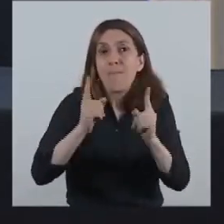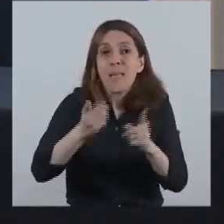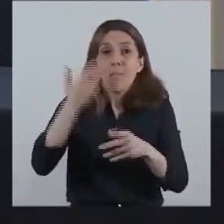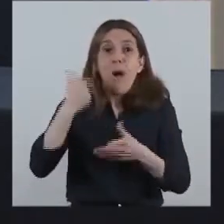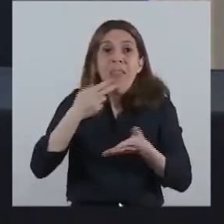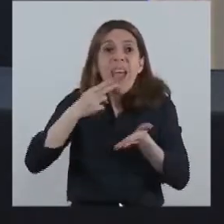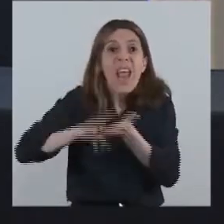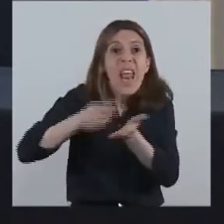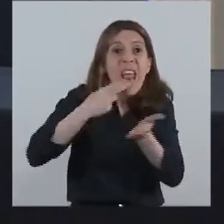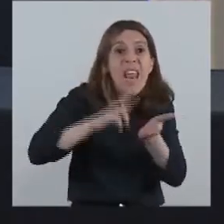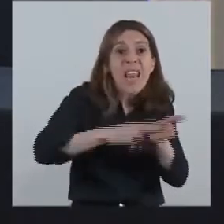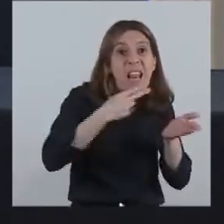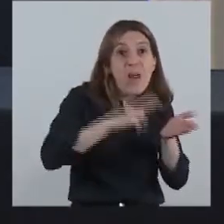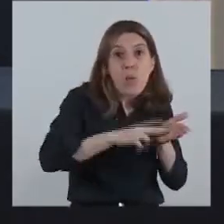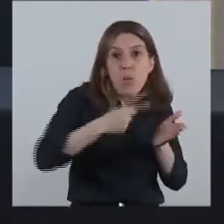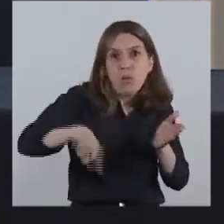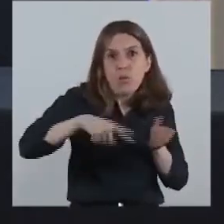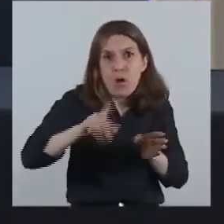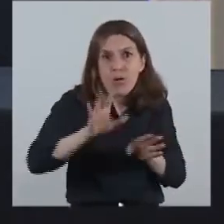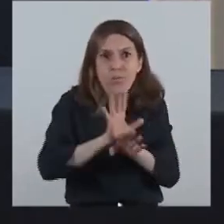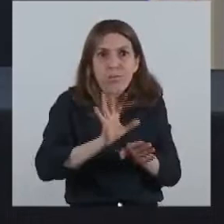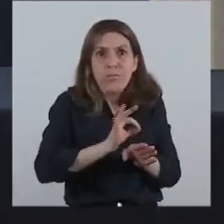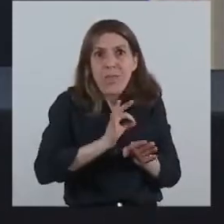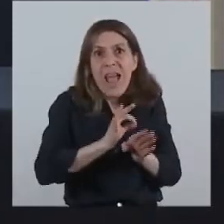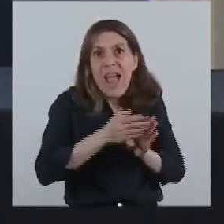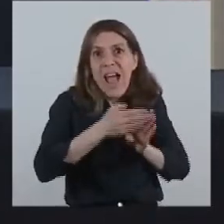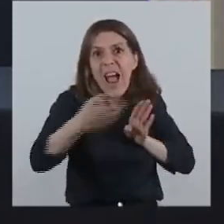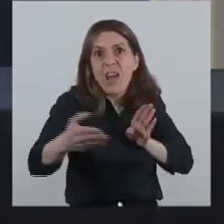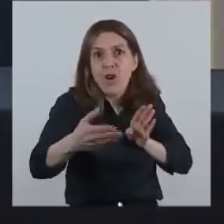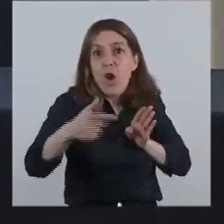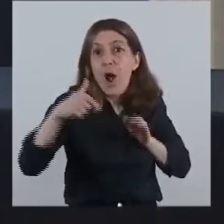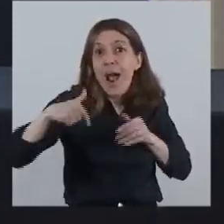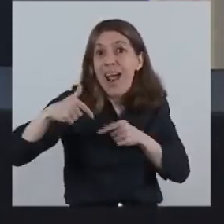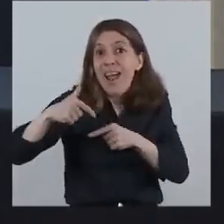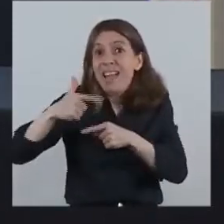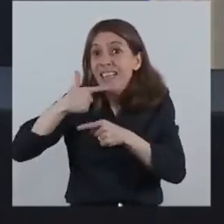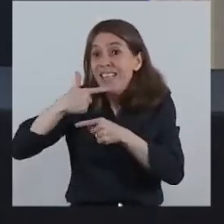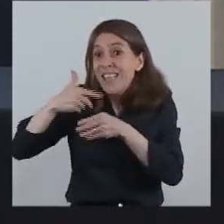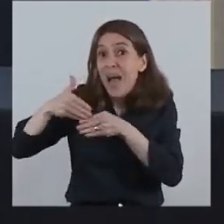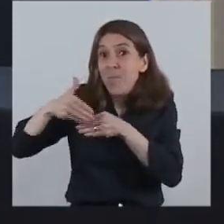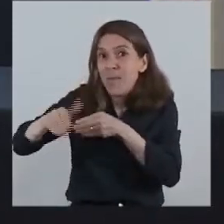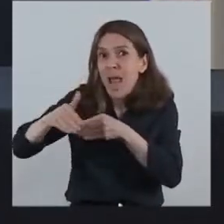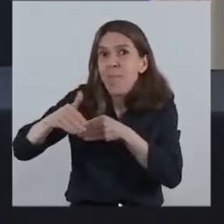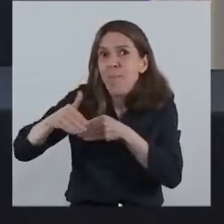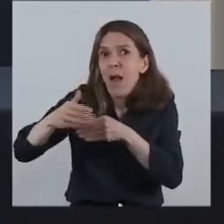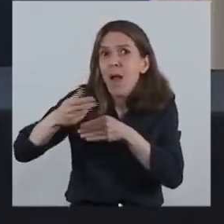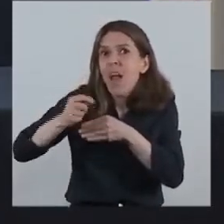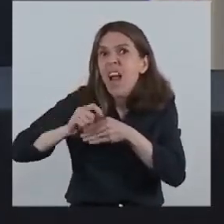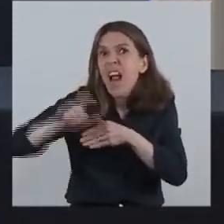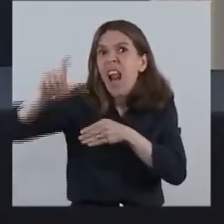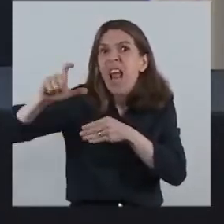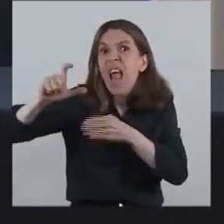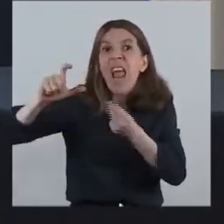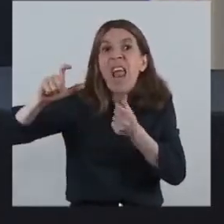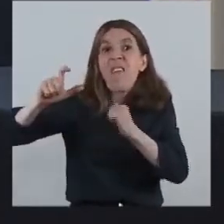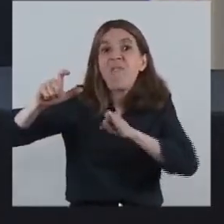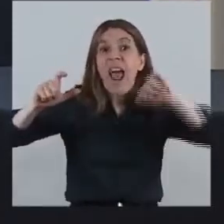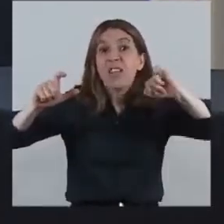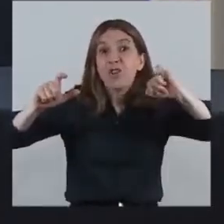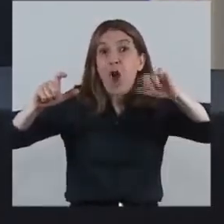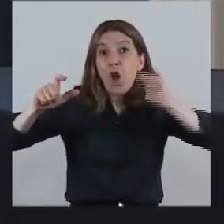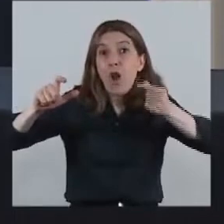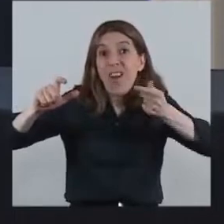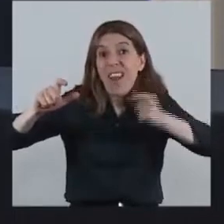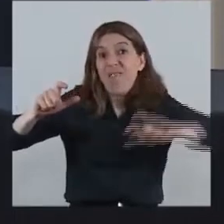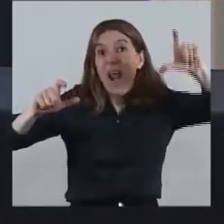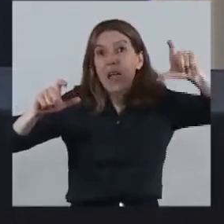interanualmente en el mes de septiembre han crecido por encima de la inflación. Lo que muestra que